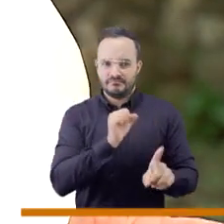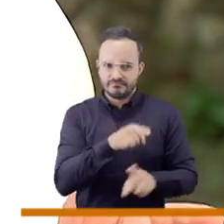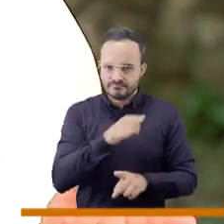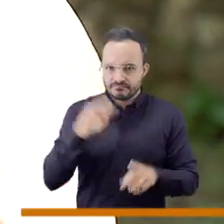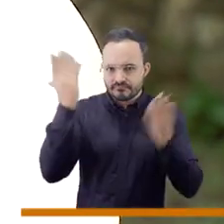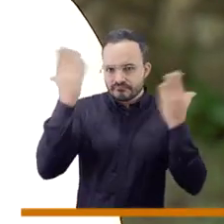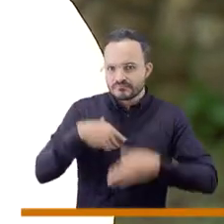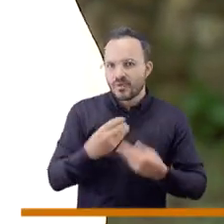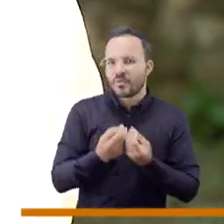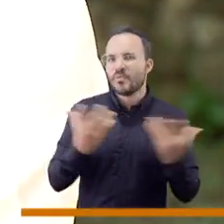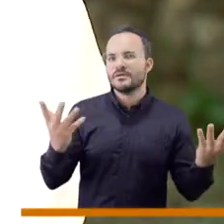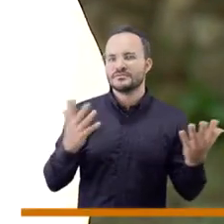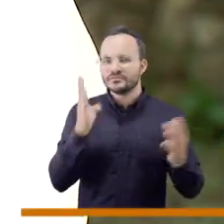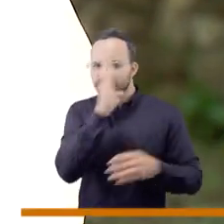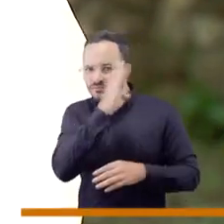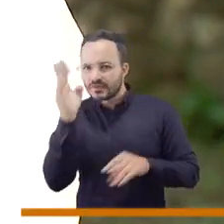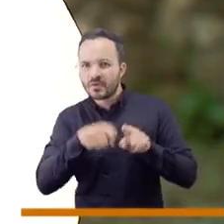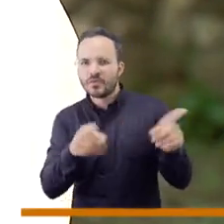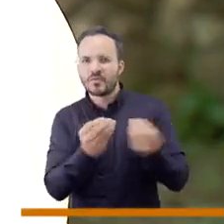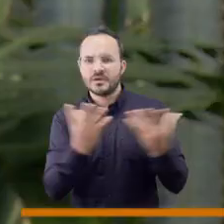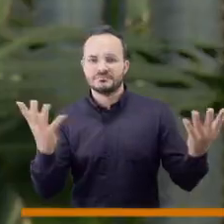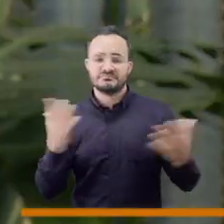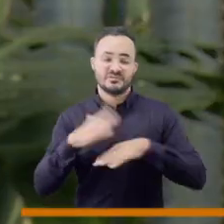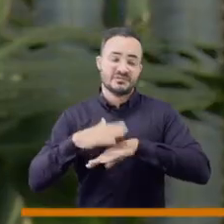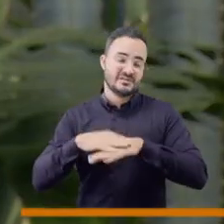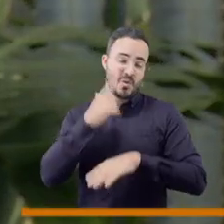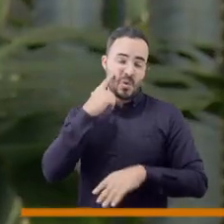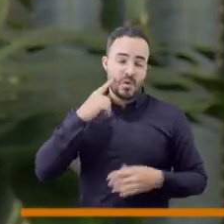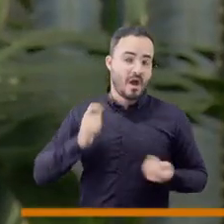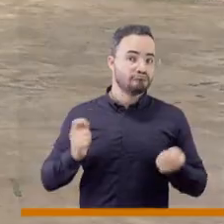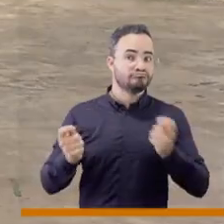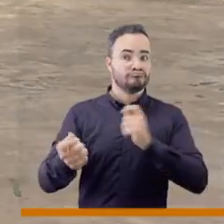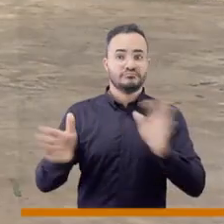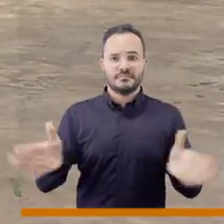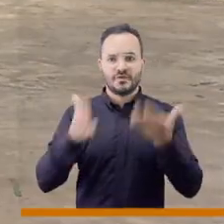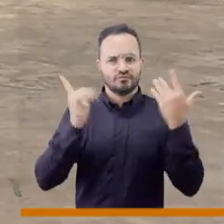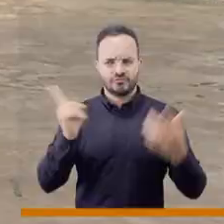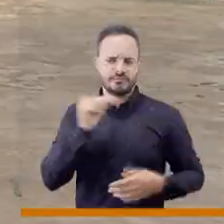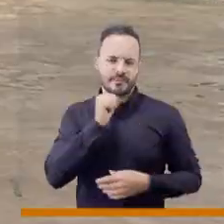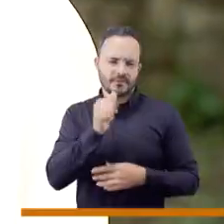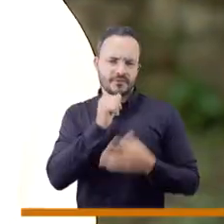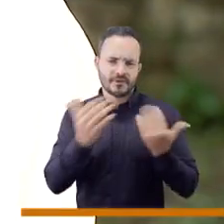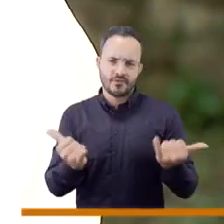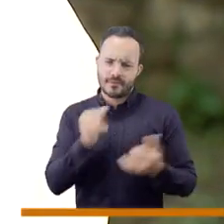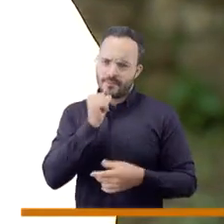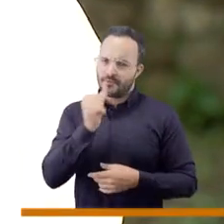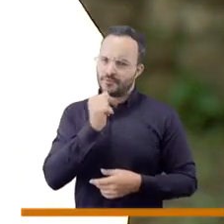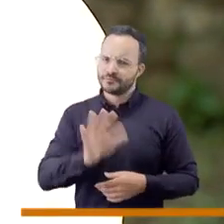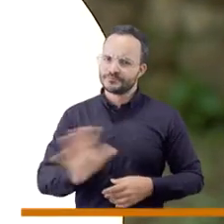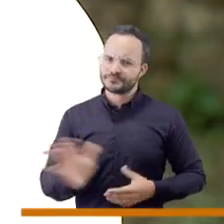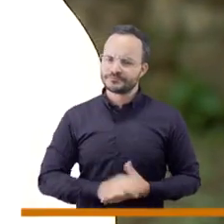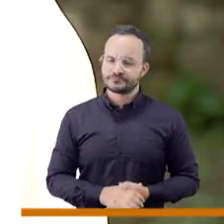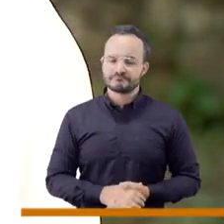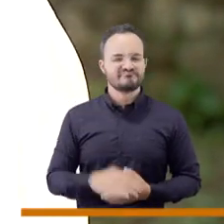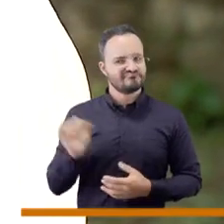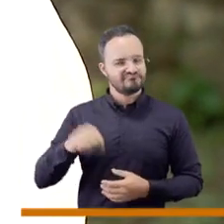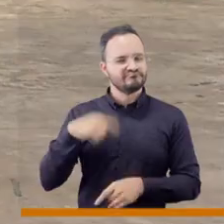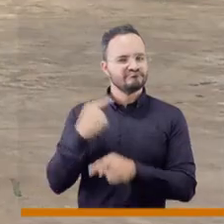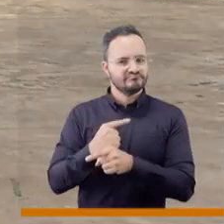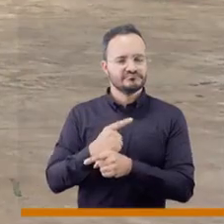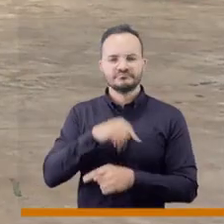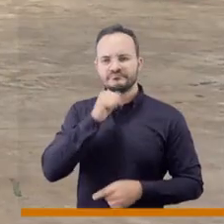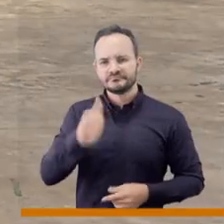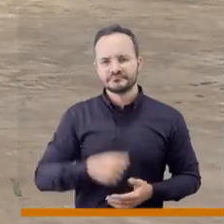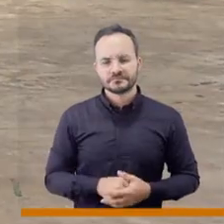se dejaban censar. Entonces, ¿cuántos más no se han dejado censar y cuántos más hay? Entonces, aquí no hay ninguna evolución. Esto está peor